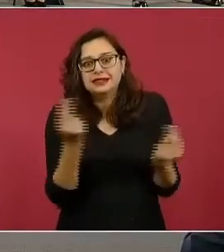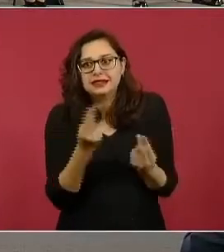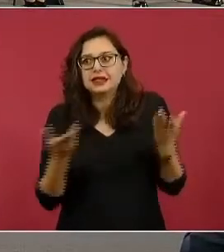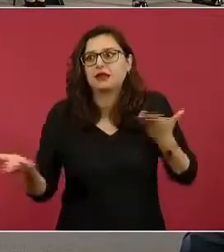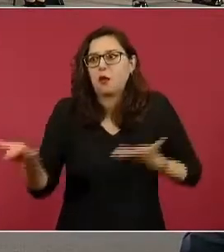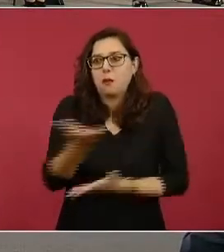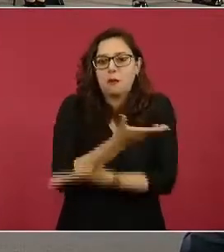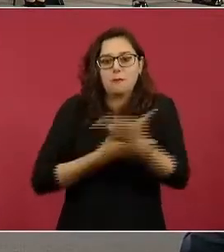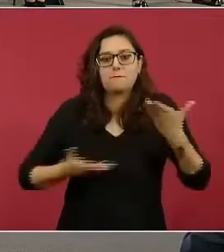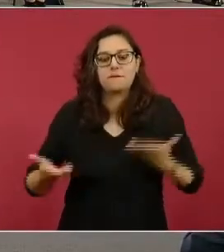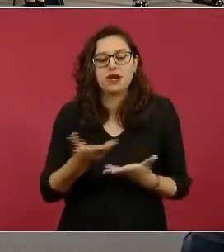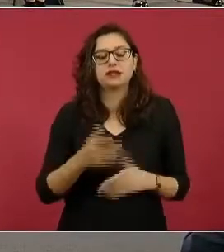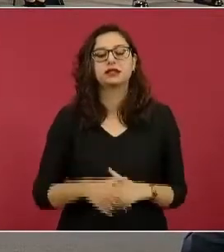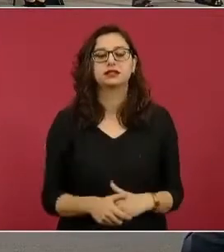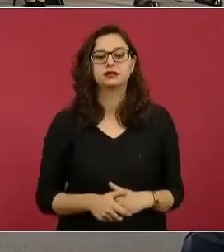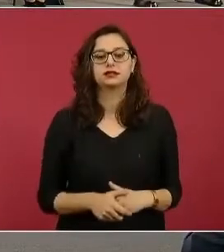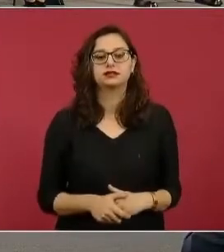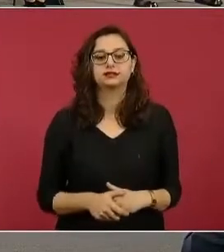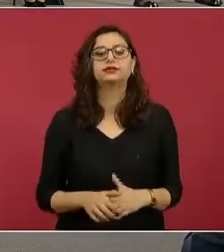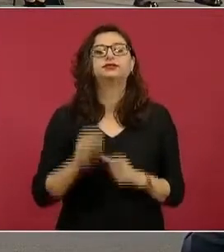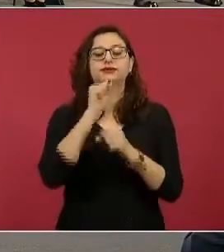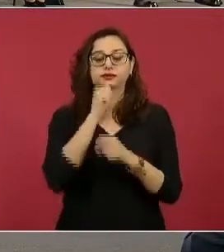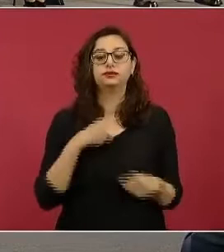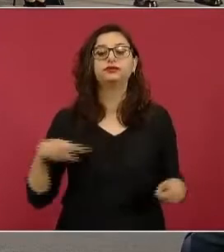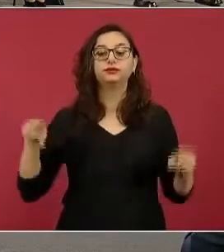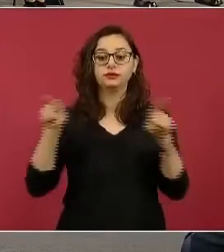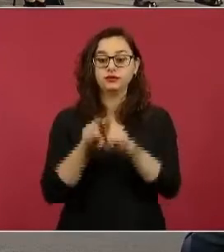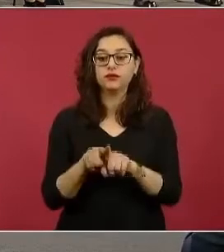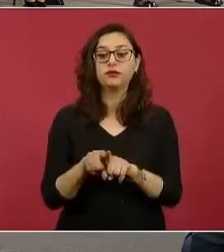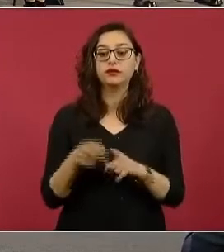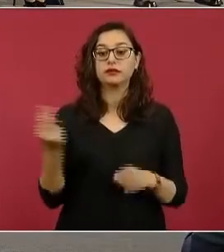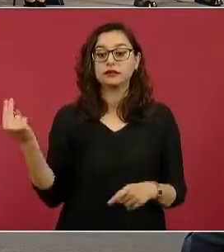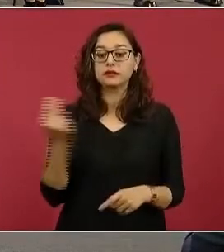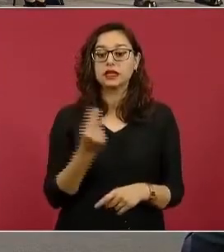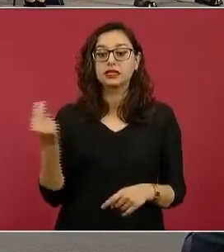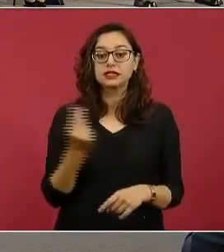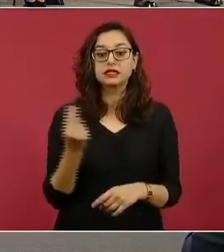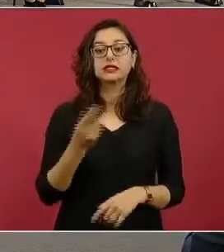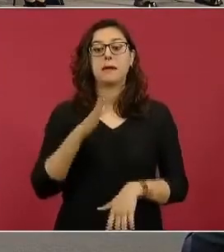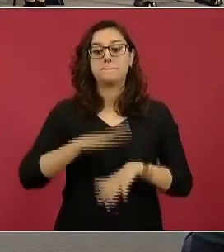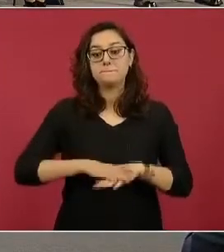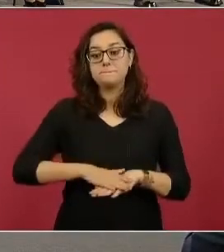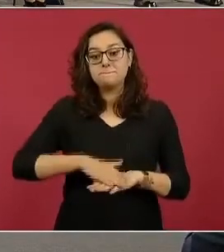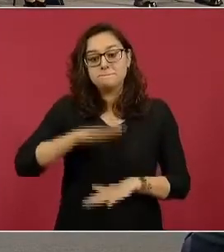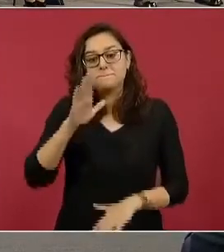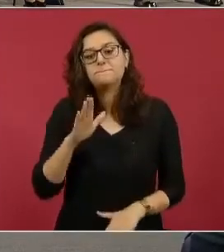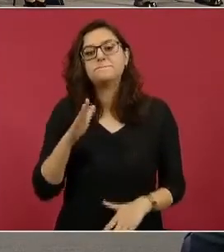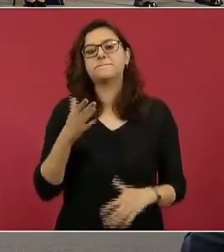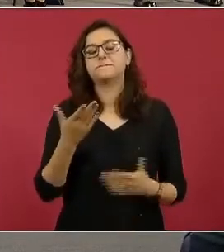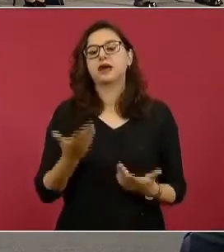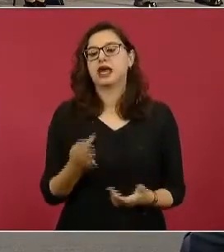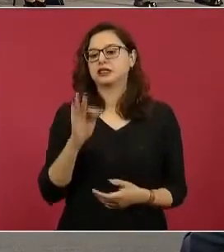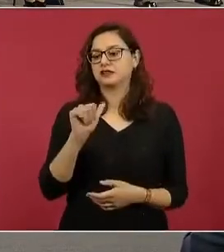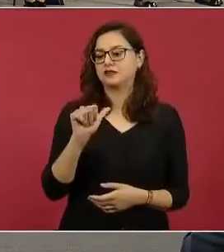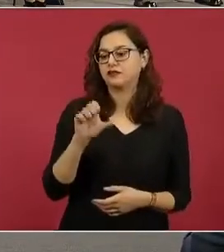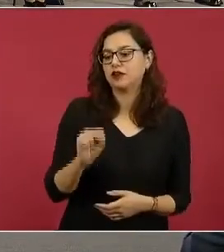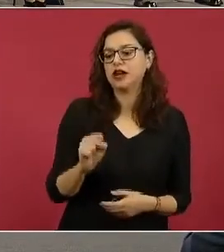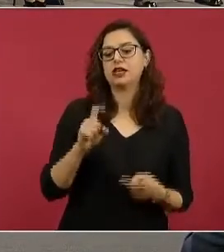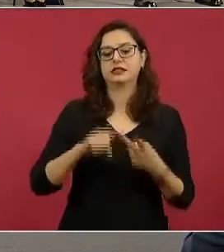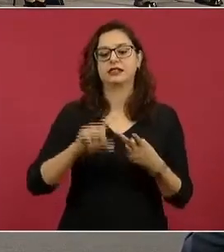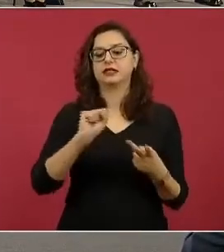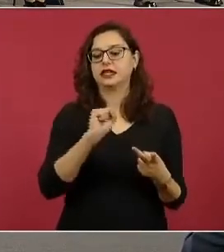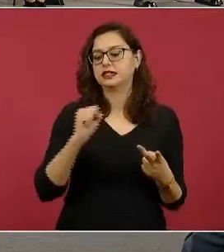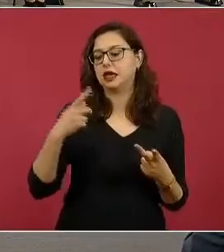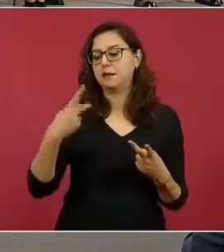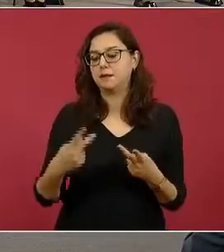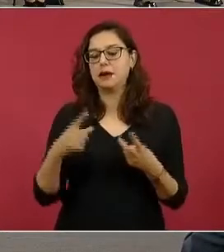continúen impulsando el fortalecimiento con el FASP, con la Secretaría de Seguridad